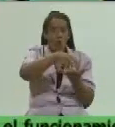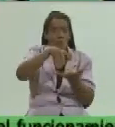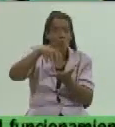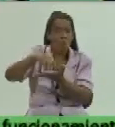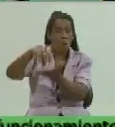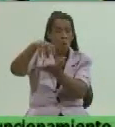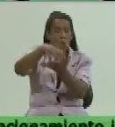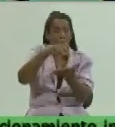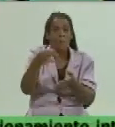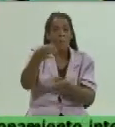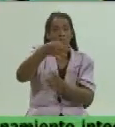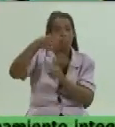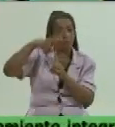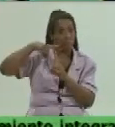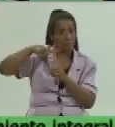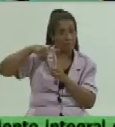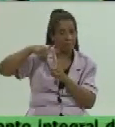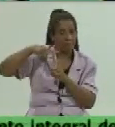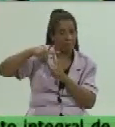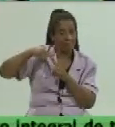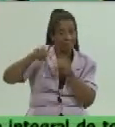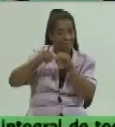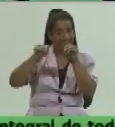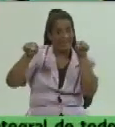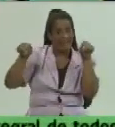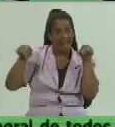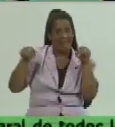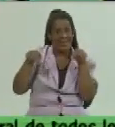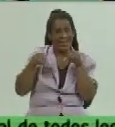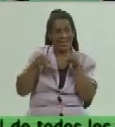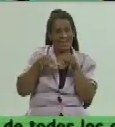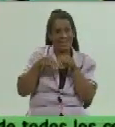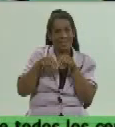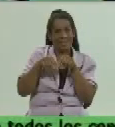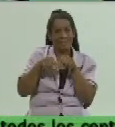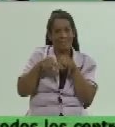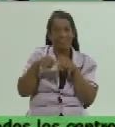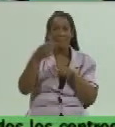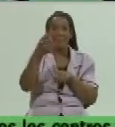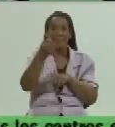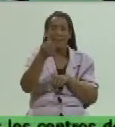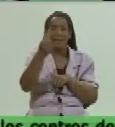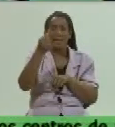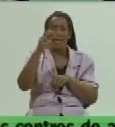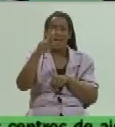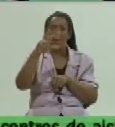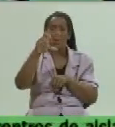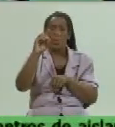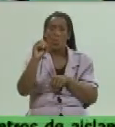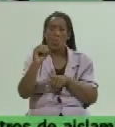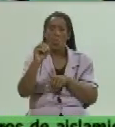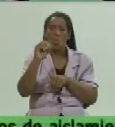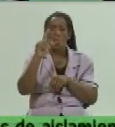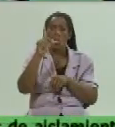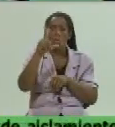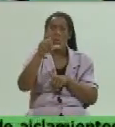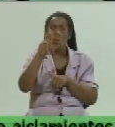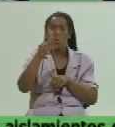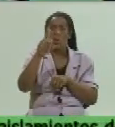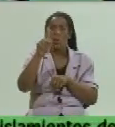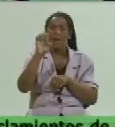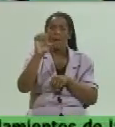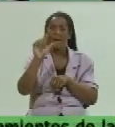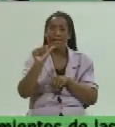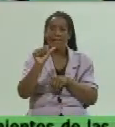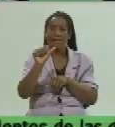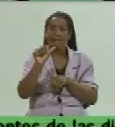y el área del Arcos Luque es un área que nos ha ido reportando casos en los